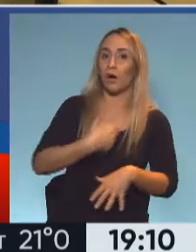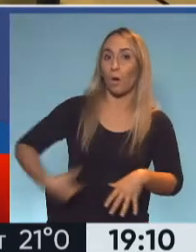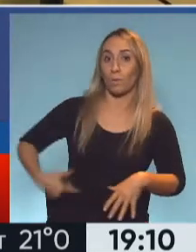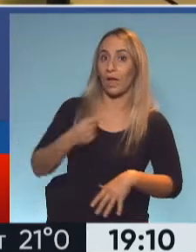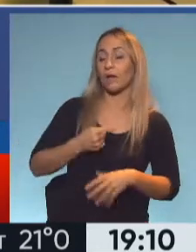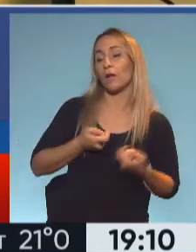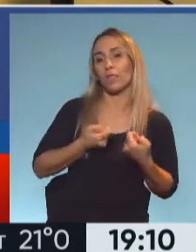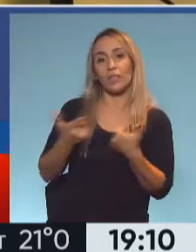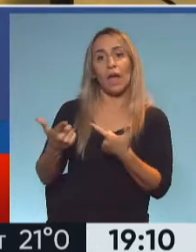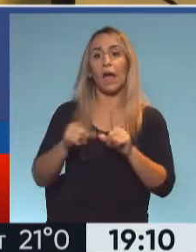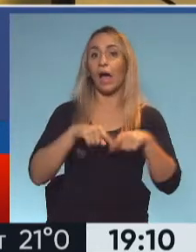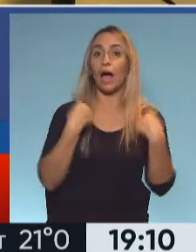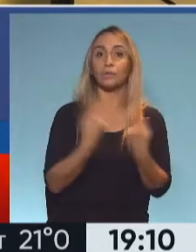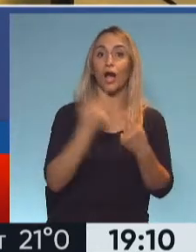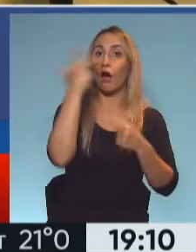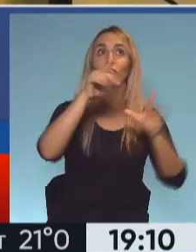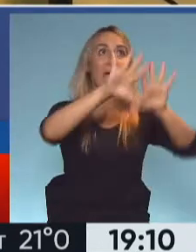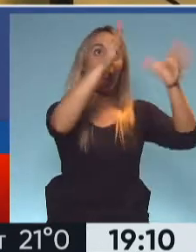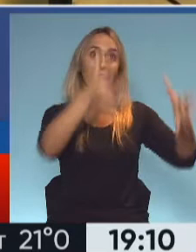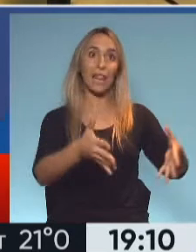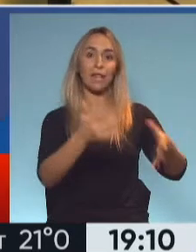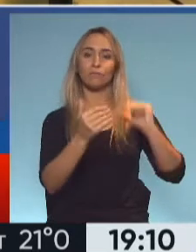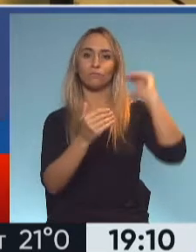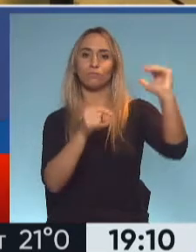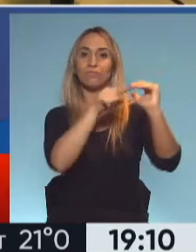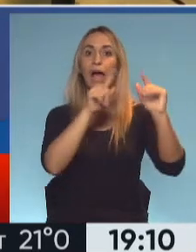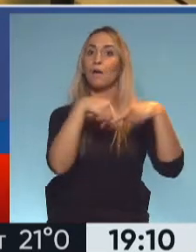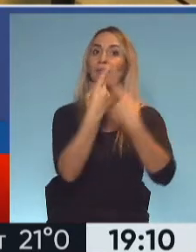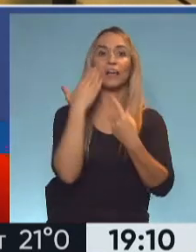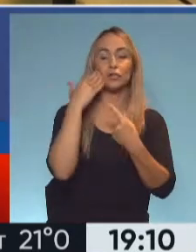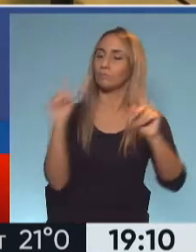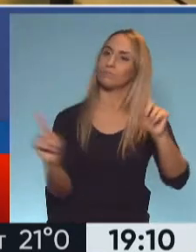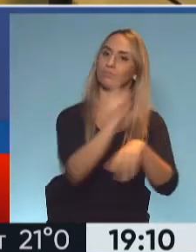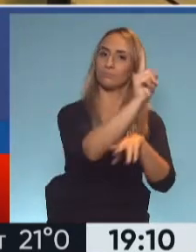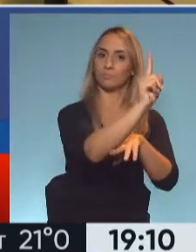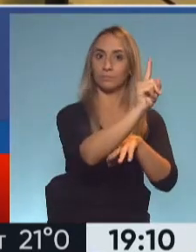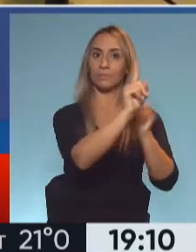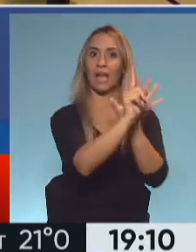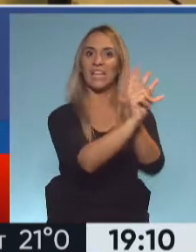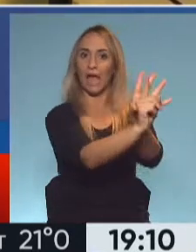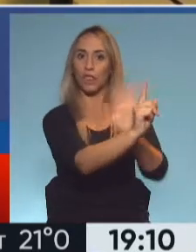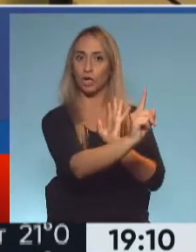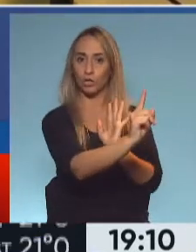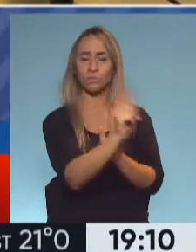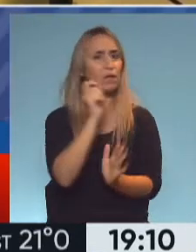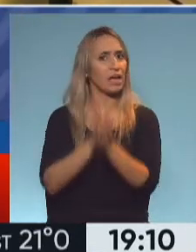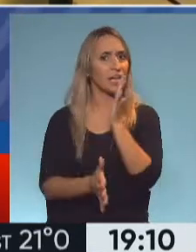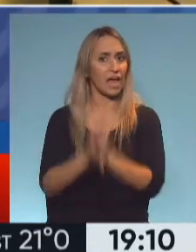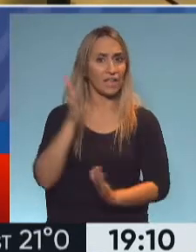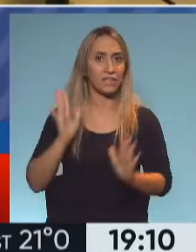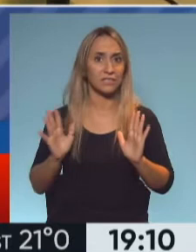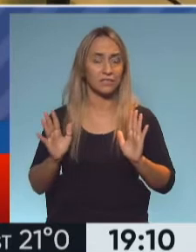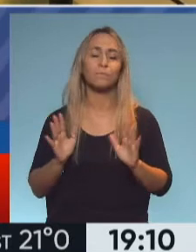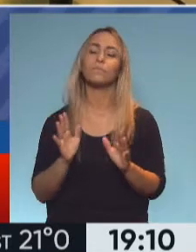habitación en un hotel de la ciudad. Esto es totalmente gratuito. Si les